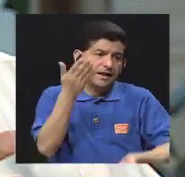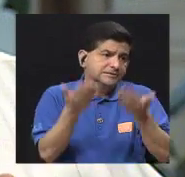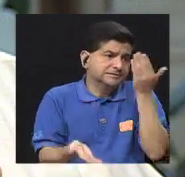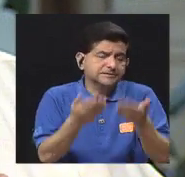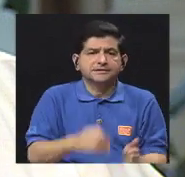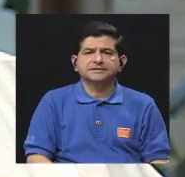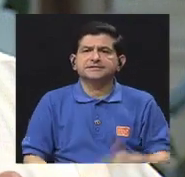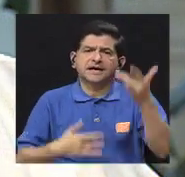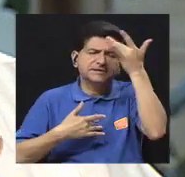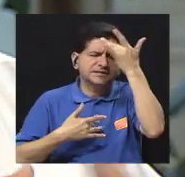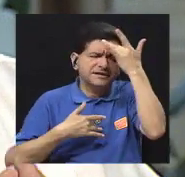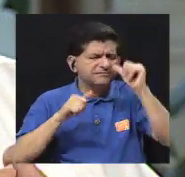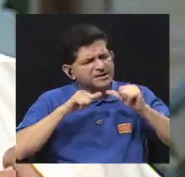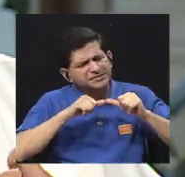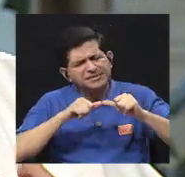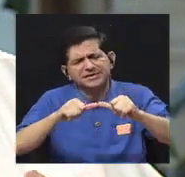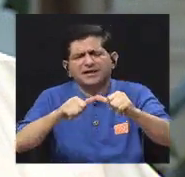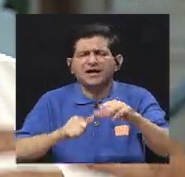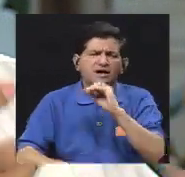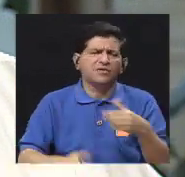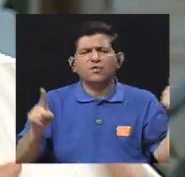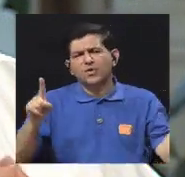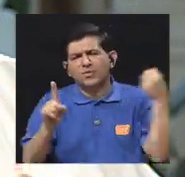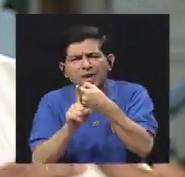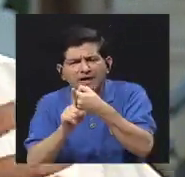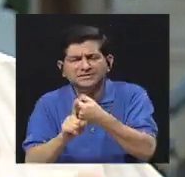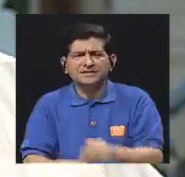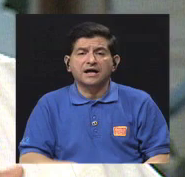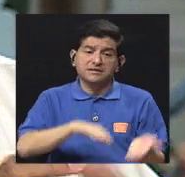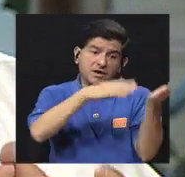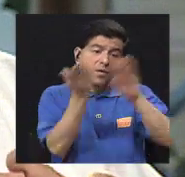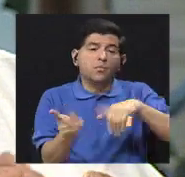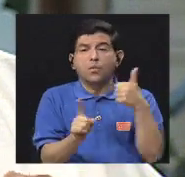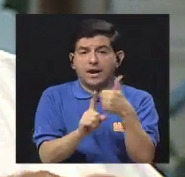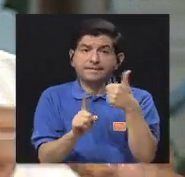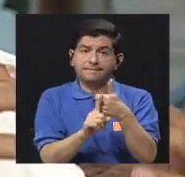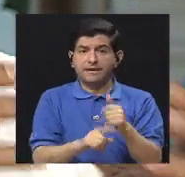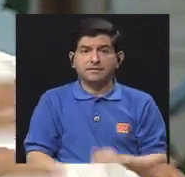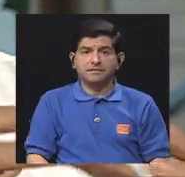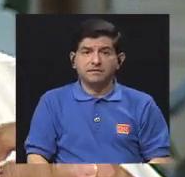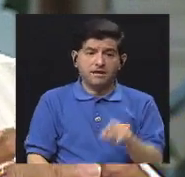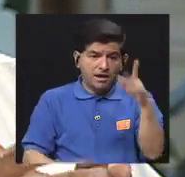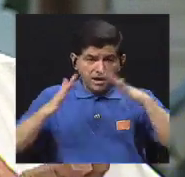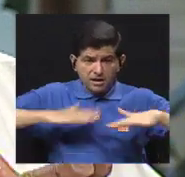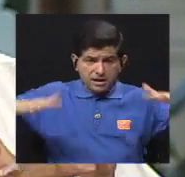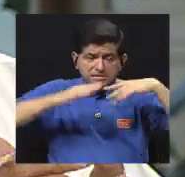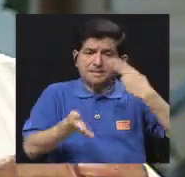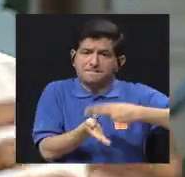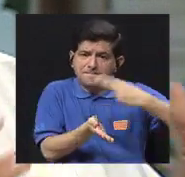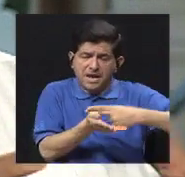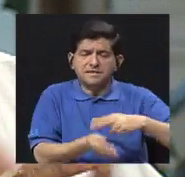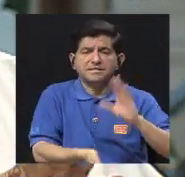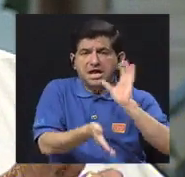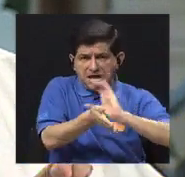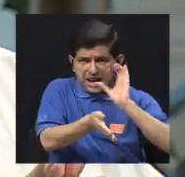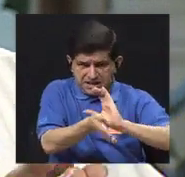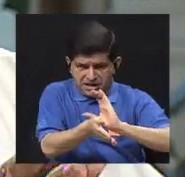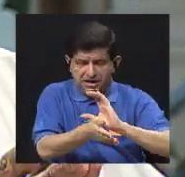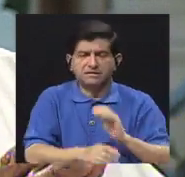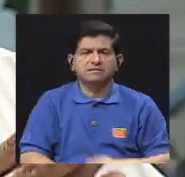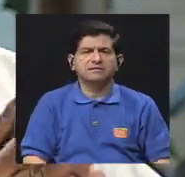enfermedades crónicas o sobre accidentes, la misma muerte. Entonces, en este ambiente hospitalario, clínico,